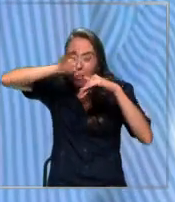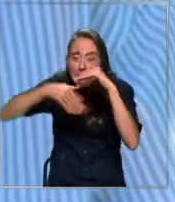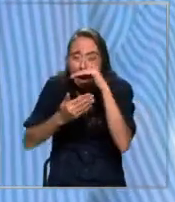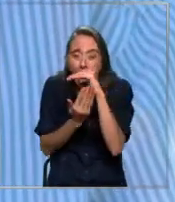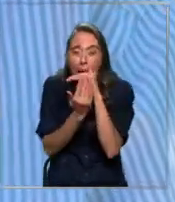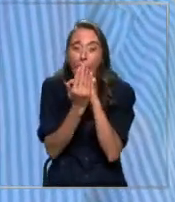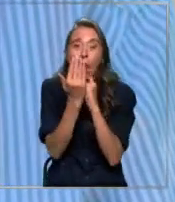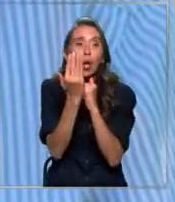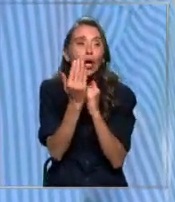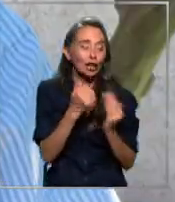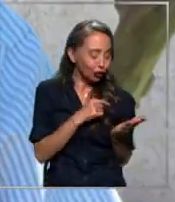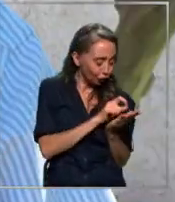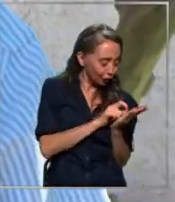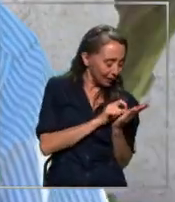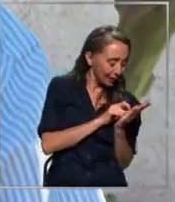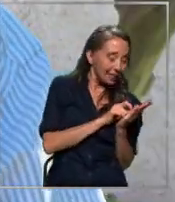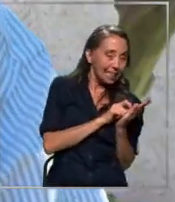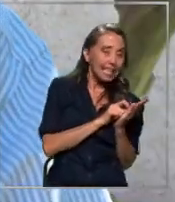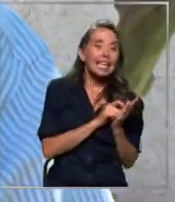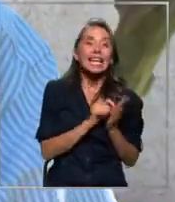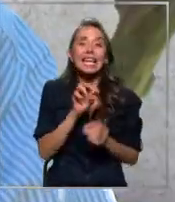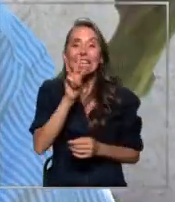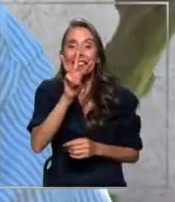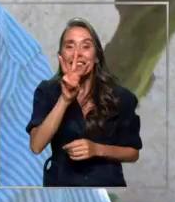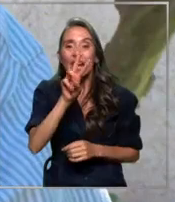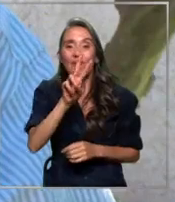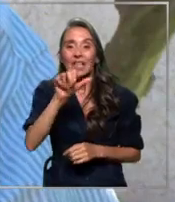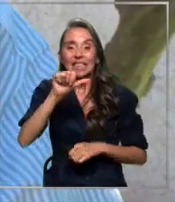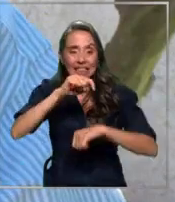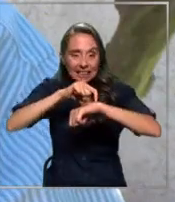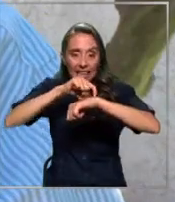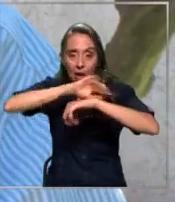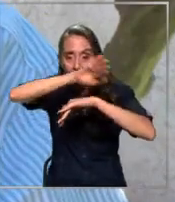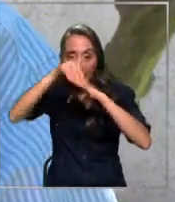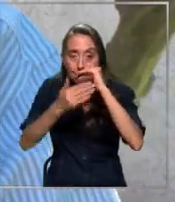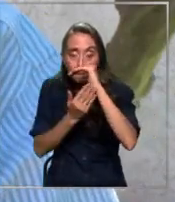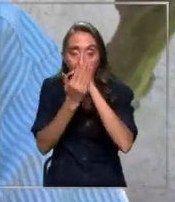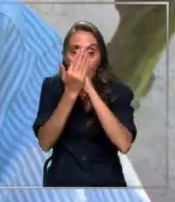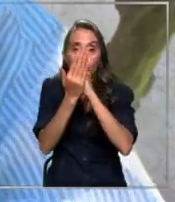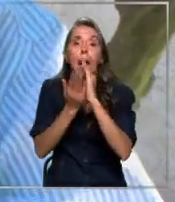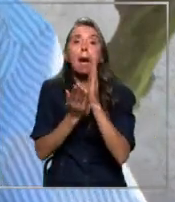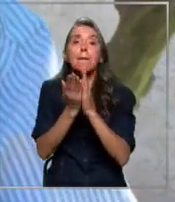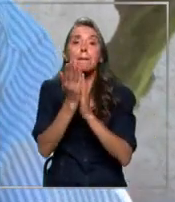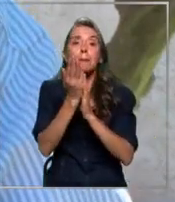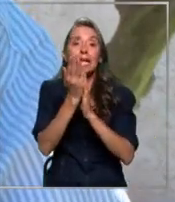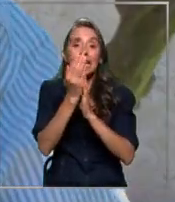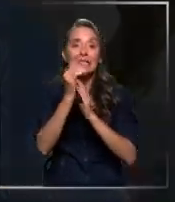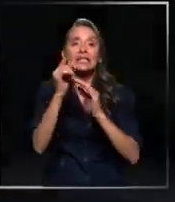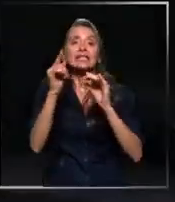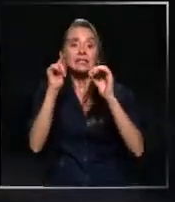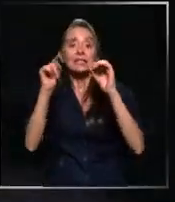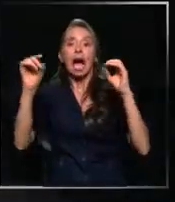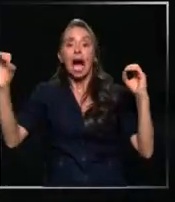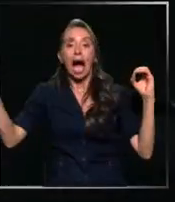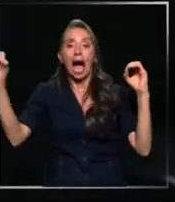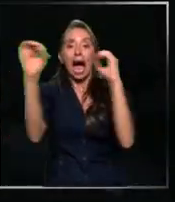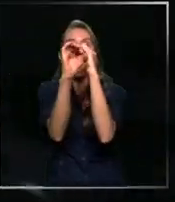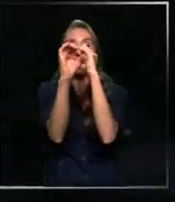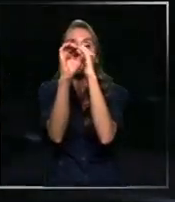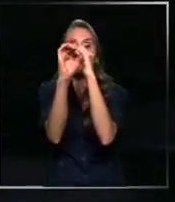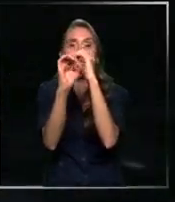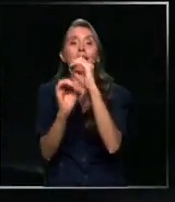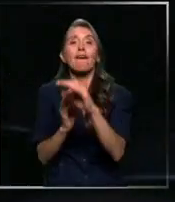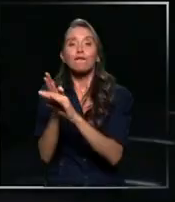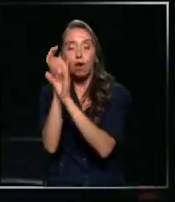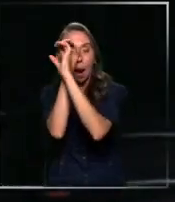tengo un torpedo, a las 3.26 se va a iniciar el eclipse total. Fuimos hasta el